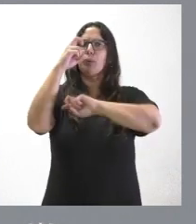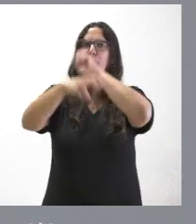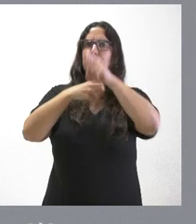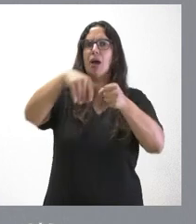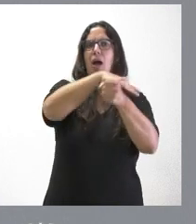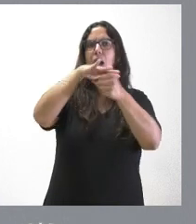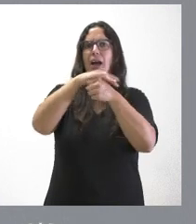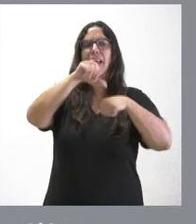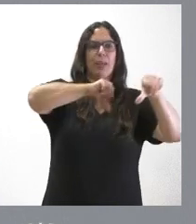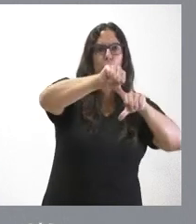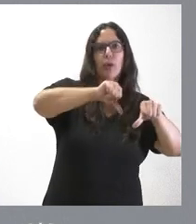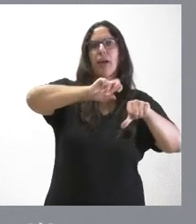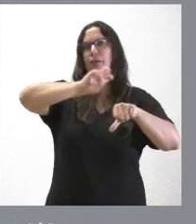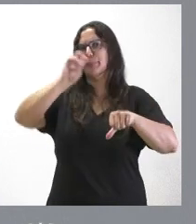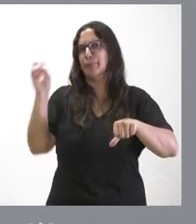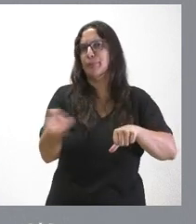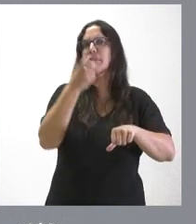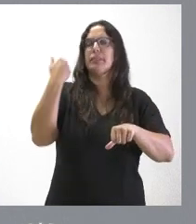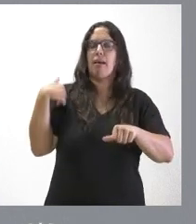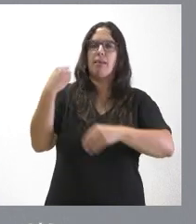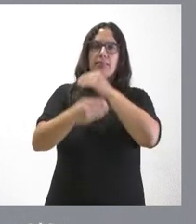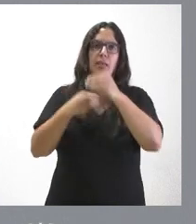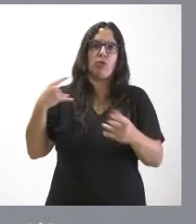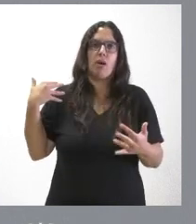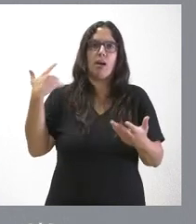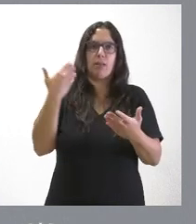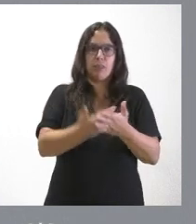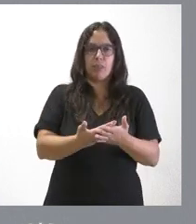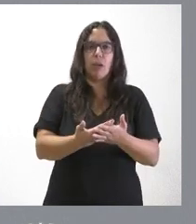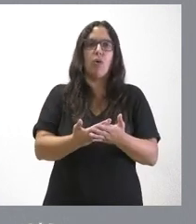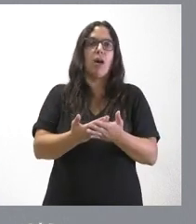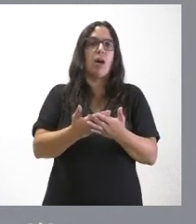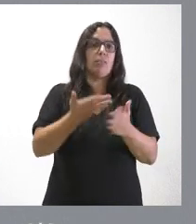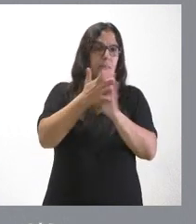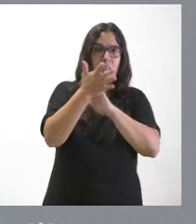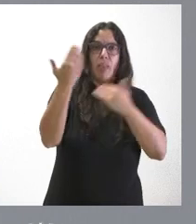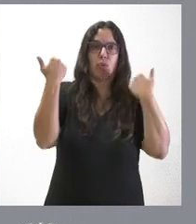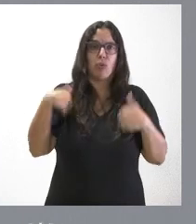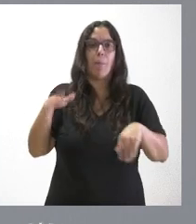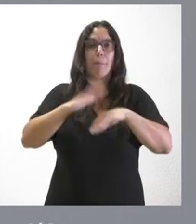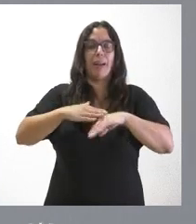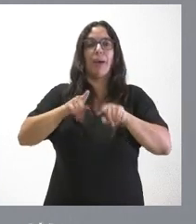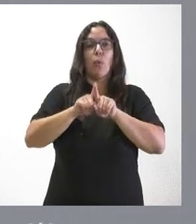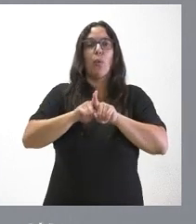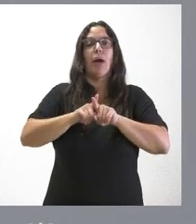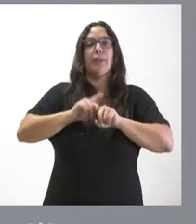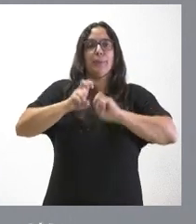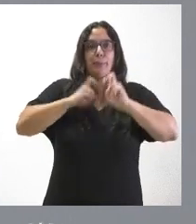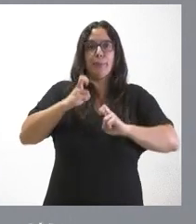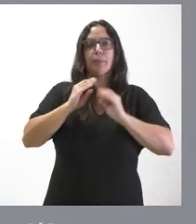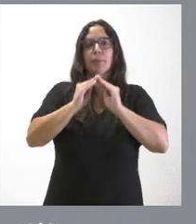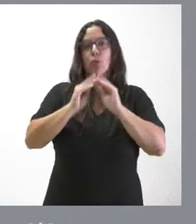quirúrgicas y de otra naturaleza que hemos venido comentando en momentos anteriores para lo que es la construcción de estas nuevas